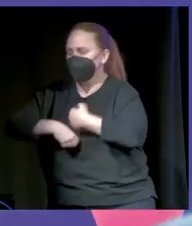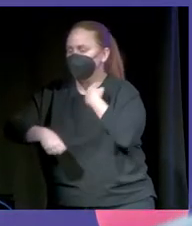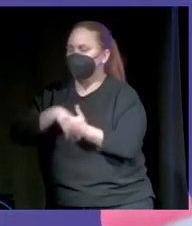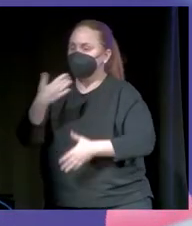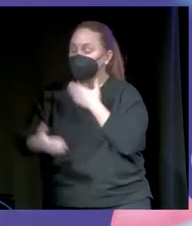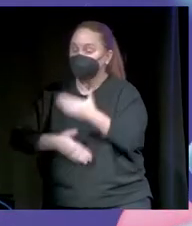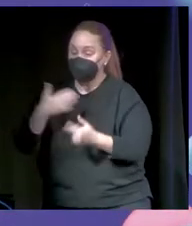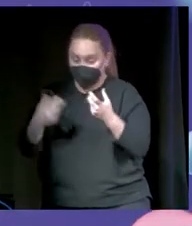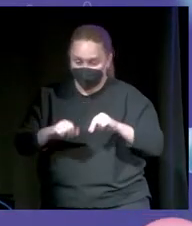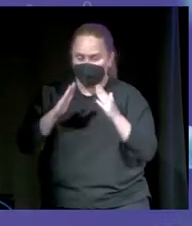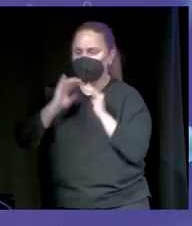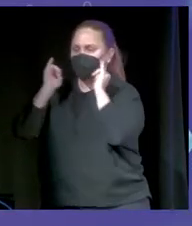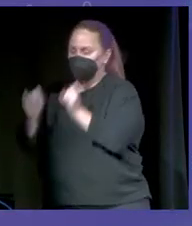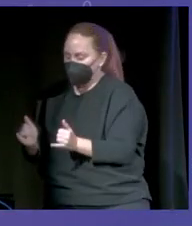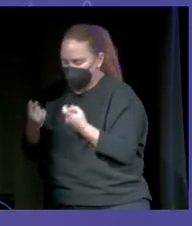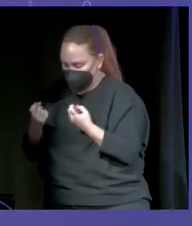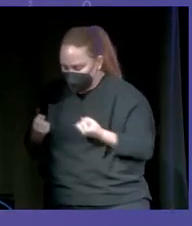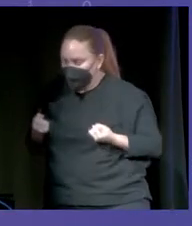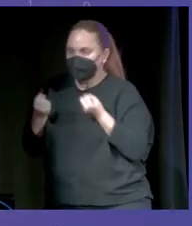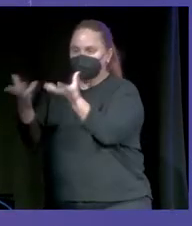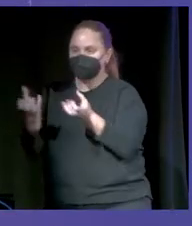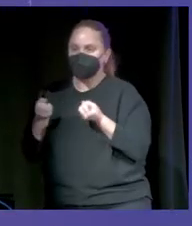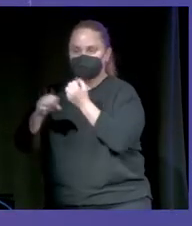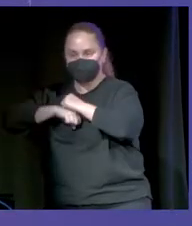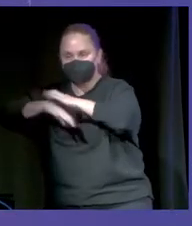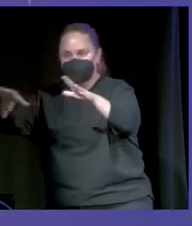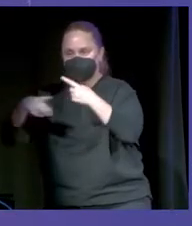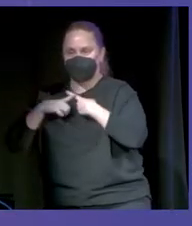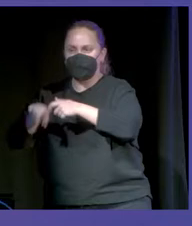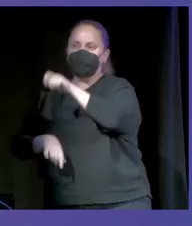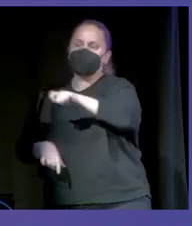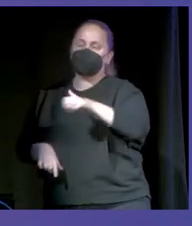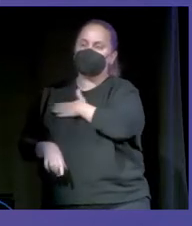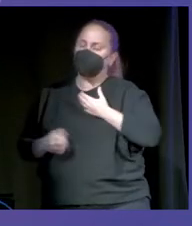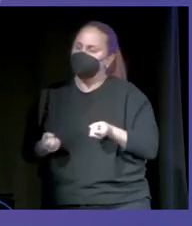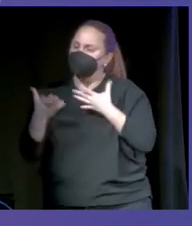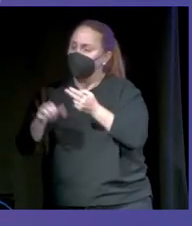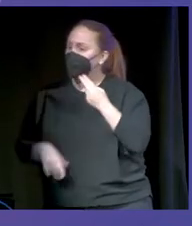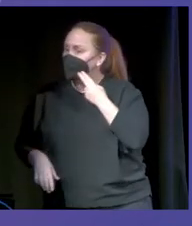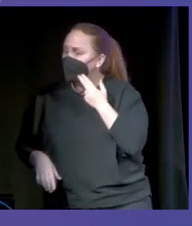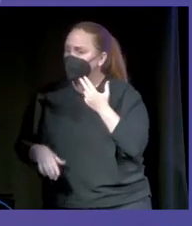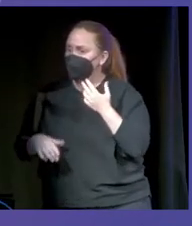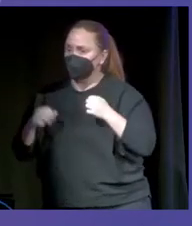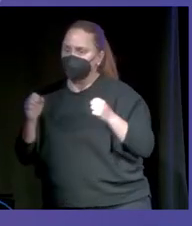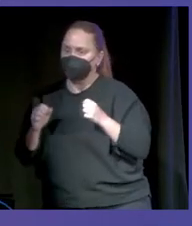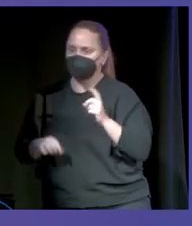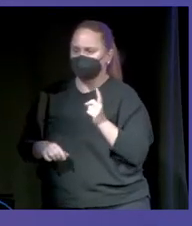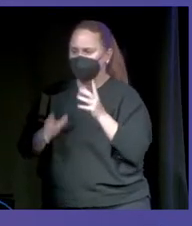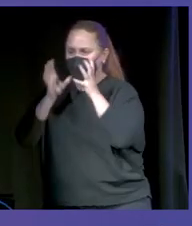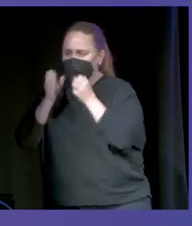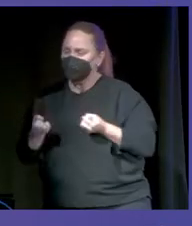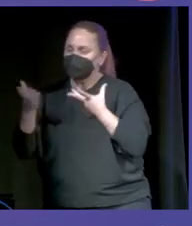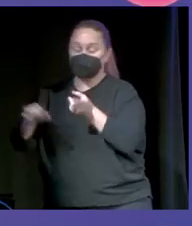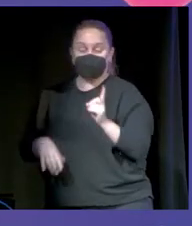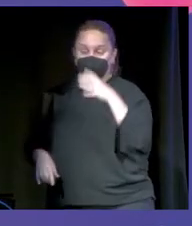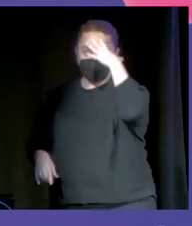tenía necesidad de contar a la gente lo que estaba pasando. Pero quería contar las cosas sin transmitir miedo. Sin transmitir ningún drama. De hecho,